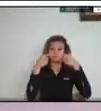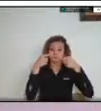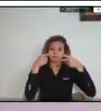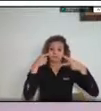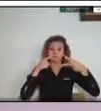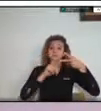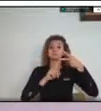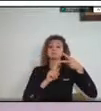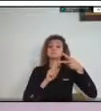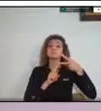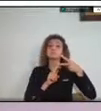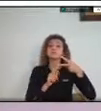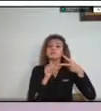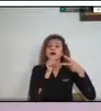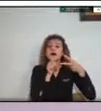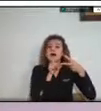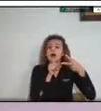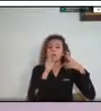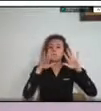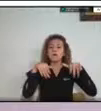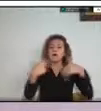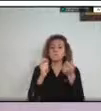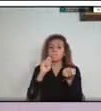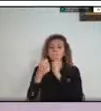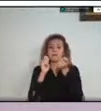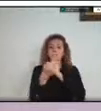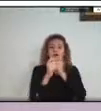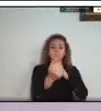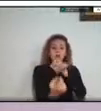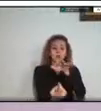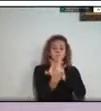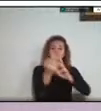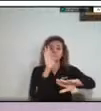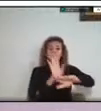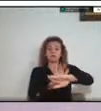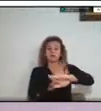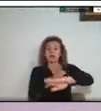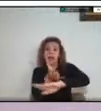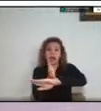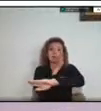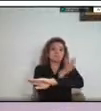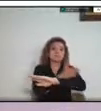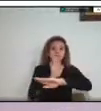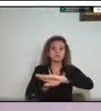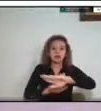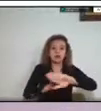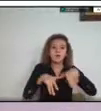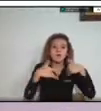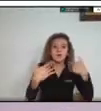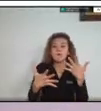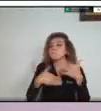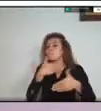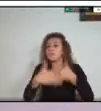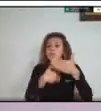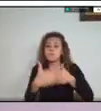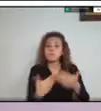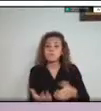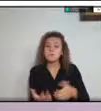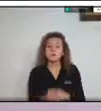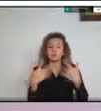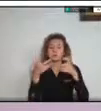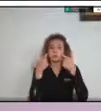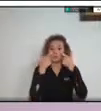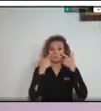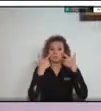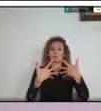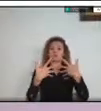hidrometeorológicas y alertas tempranas del IDEAN y se destaca la puesta en marcha de un centro de observación para